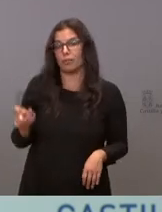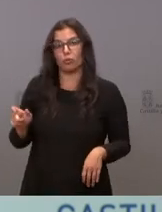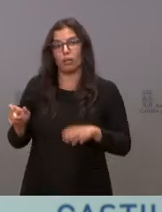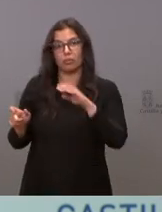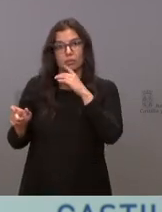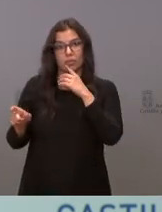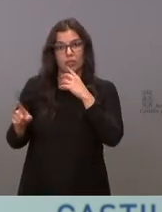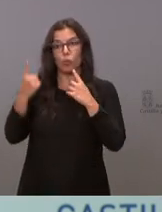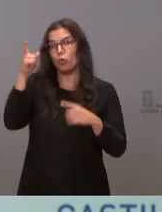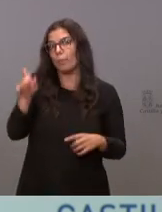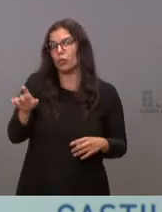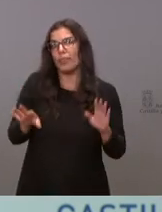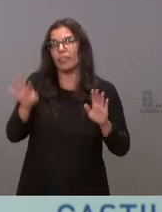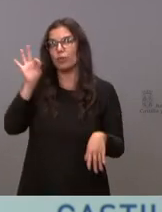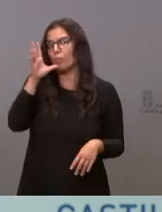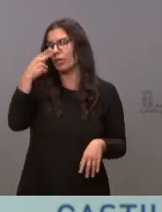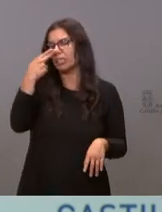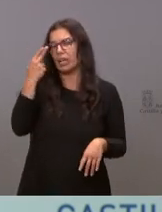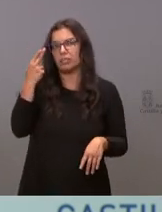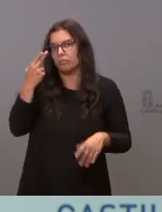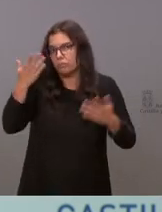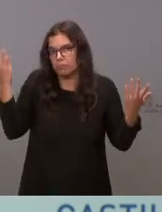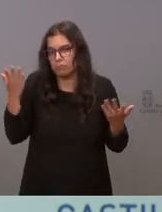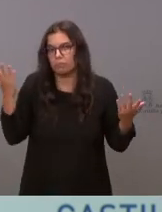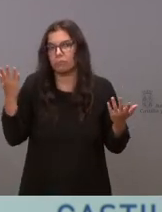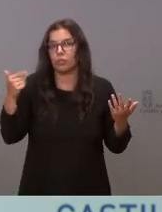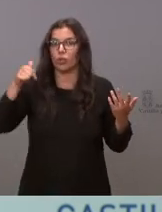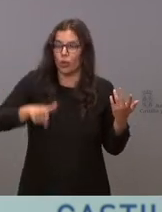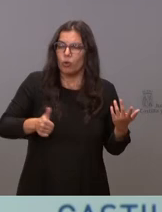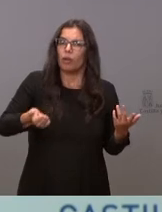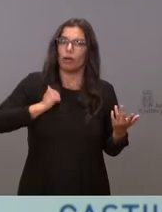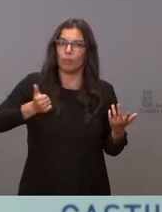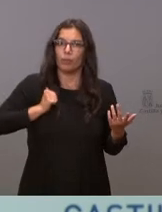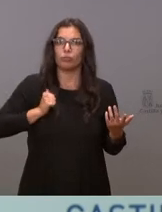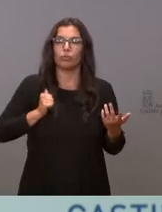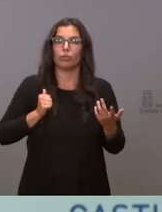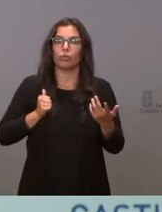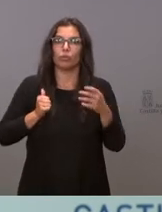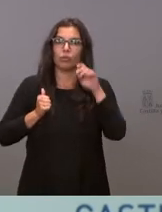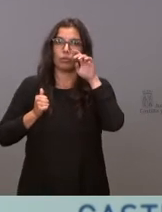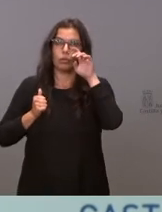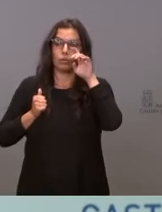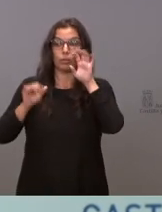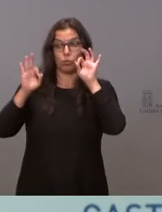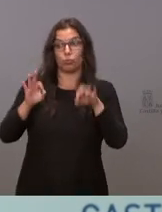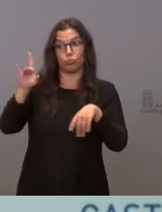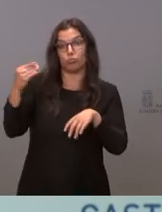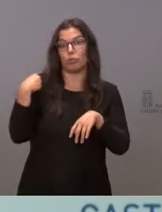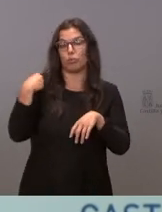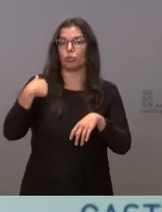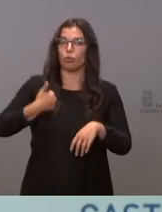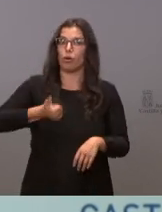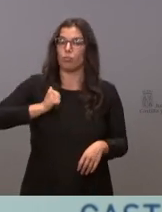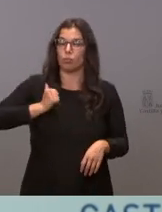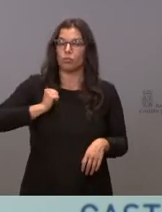una decisión por unos intereses. Y aprovecharé hoy que me hace esta pregunta para decirle